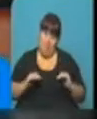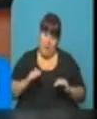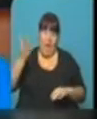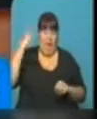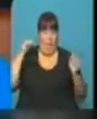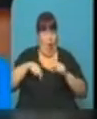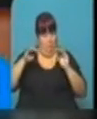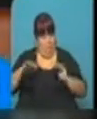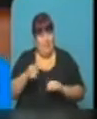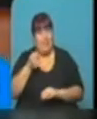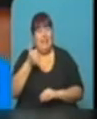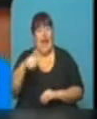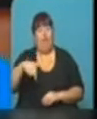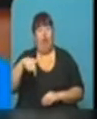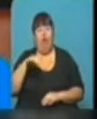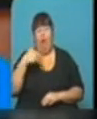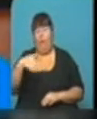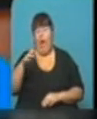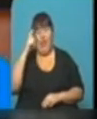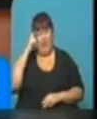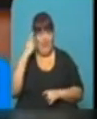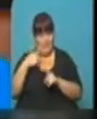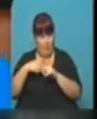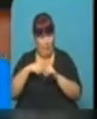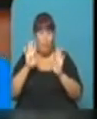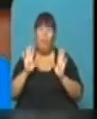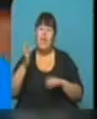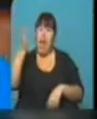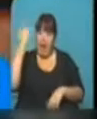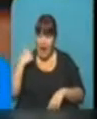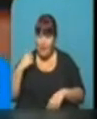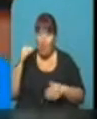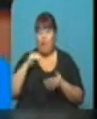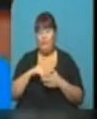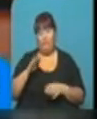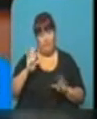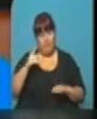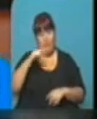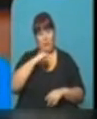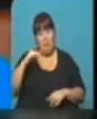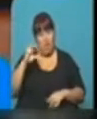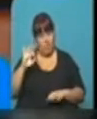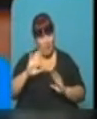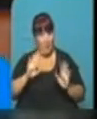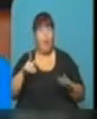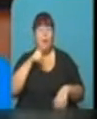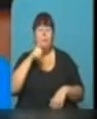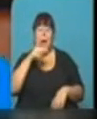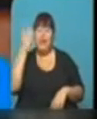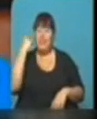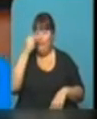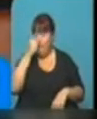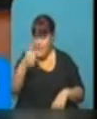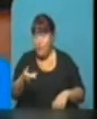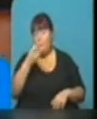de ayer, hoy estamos casi llegando a los 10 grados de temperatura, pero ayer volvimos a pisar el grado bajo cero. Parece ser que el fin de semana nos va a dar